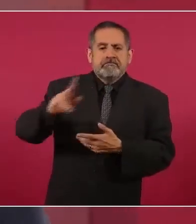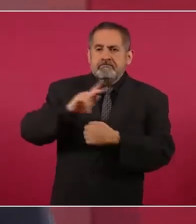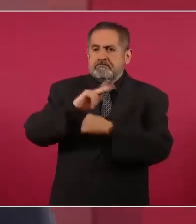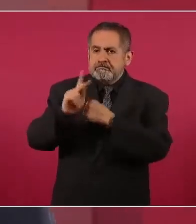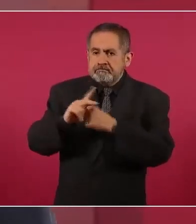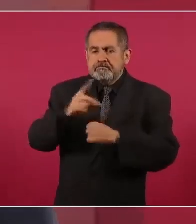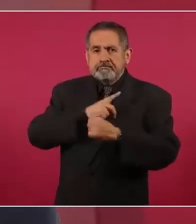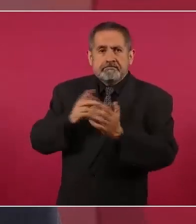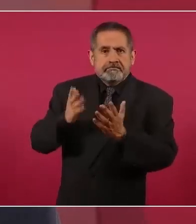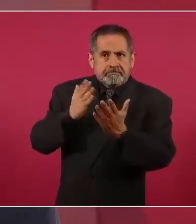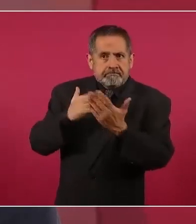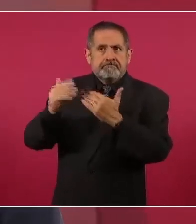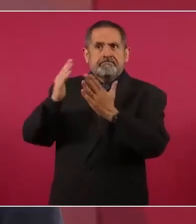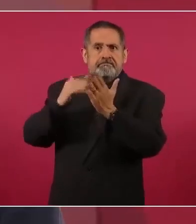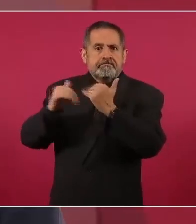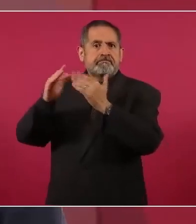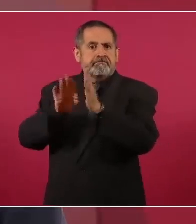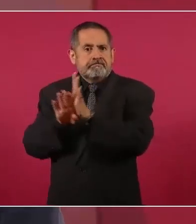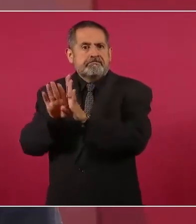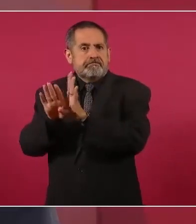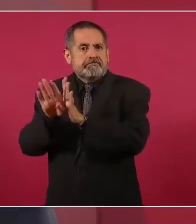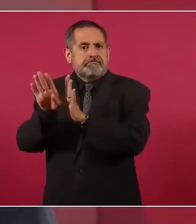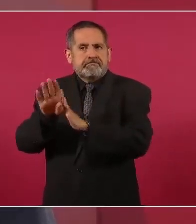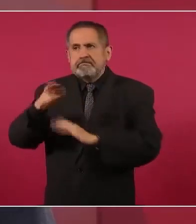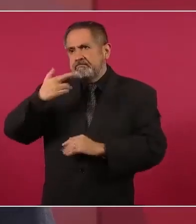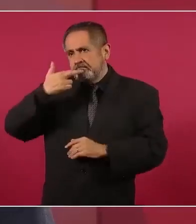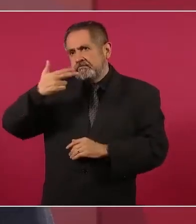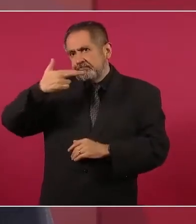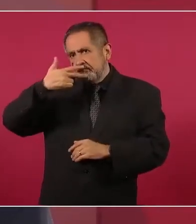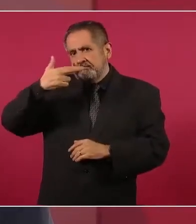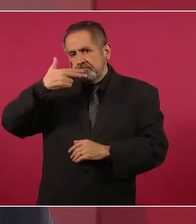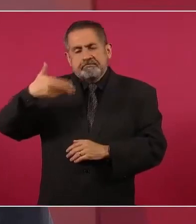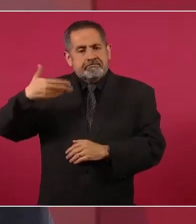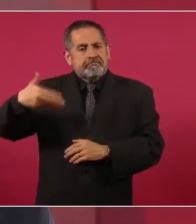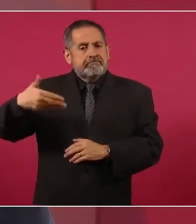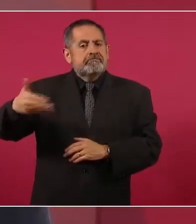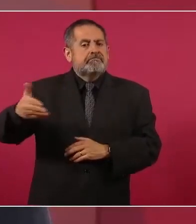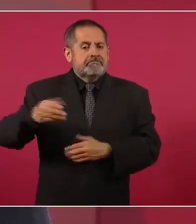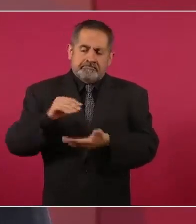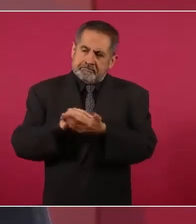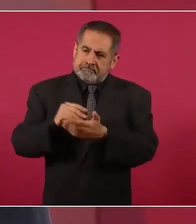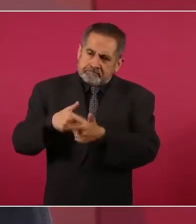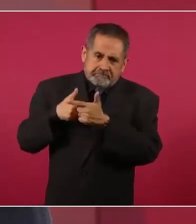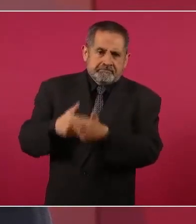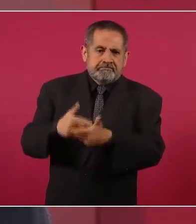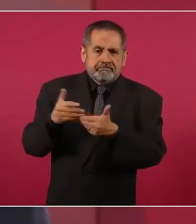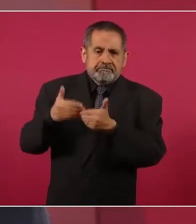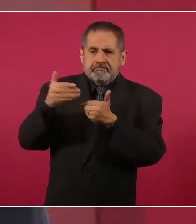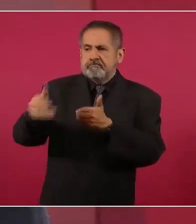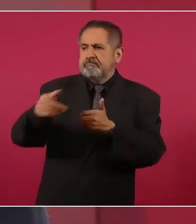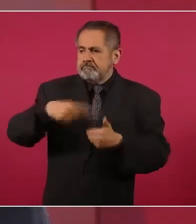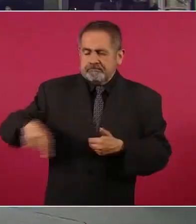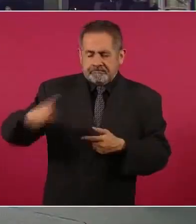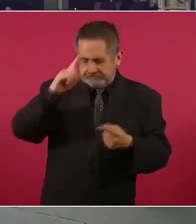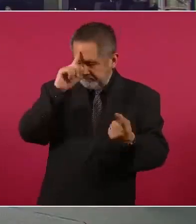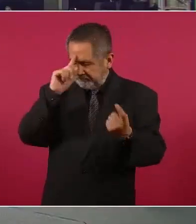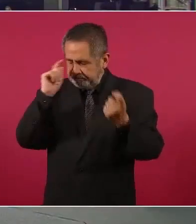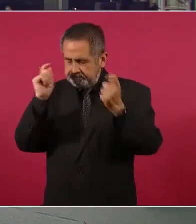avanzando, siga moralizándose,